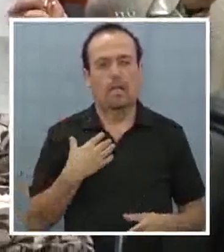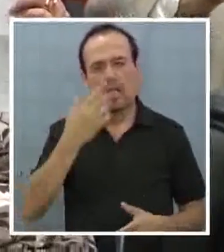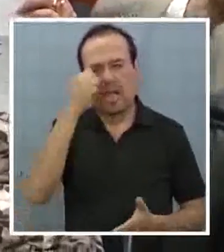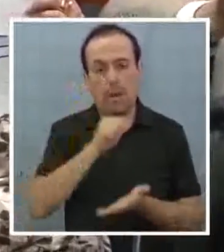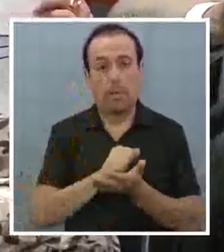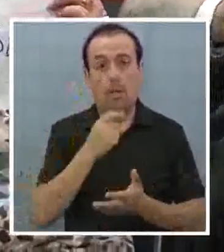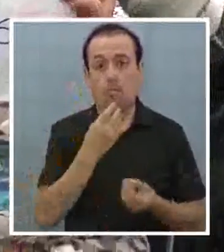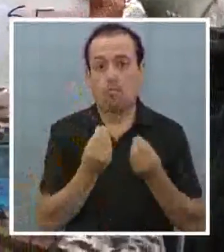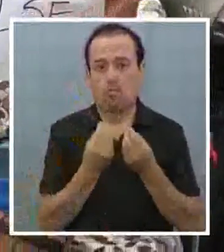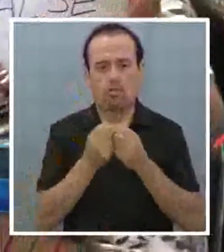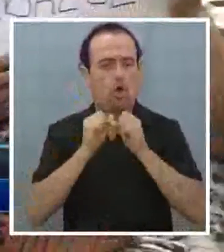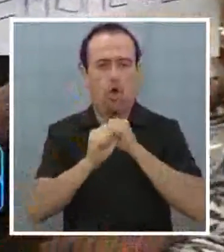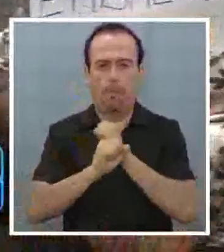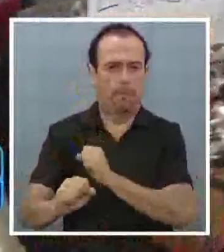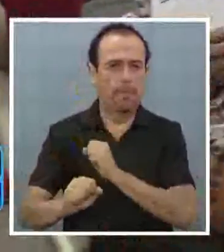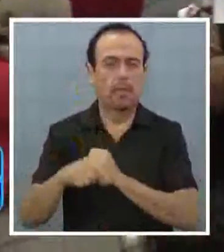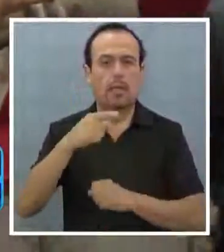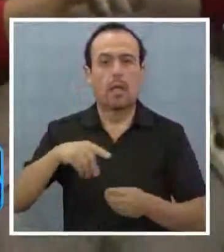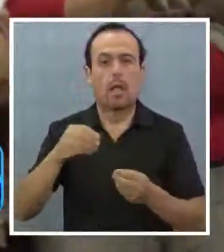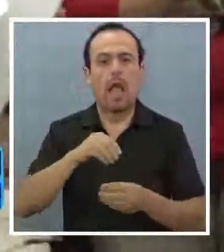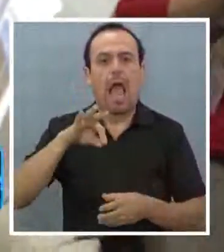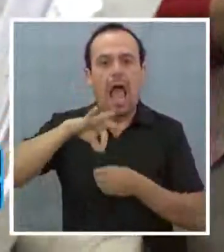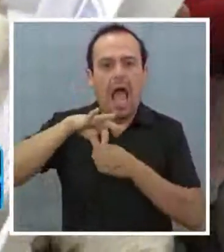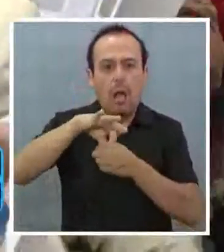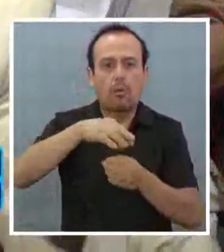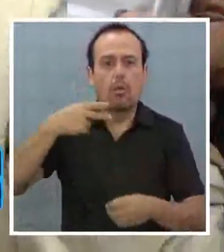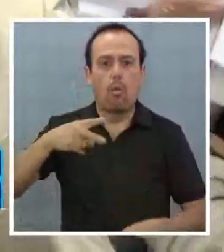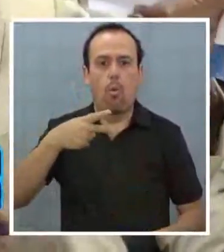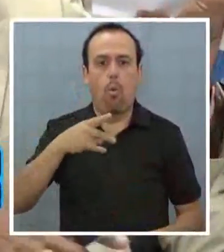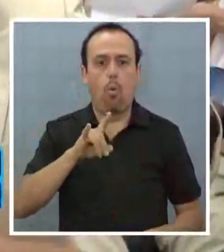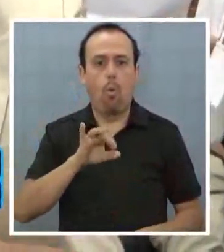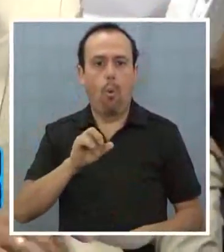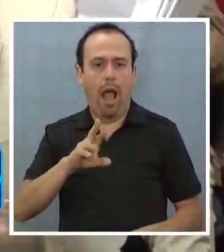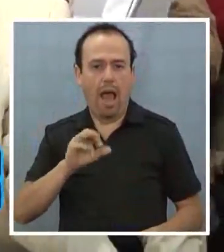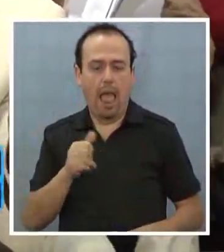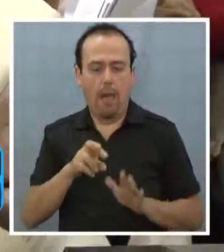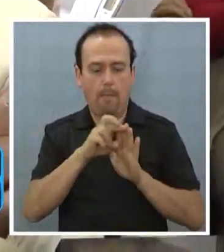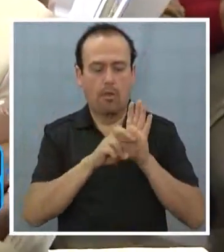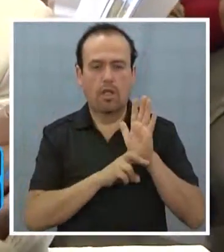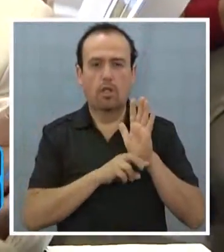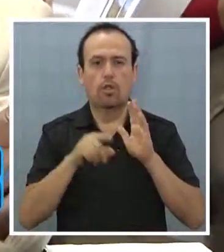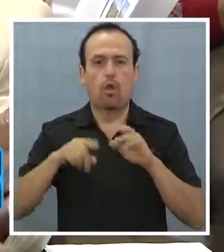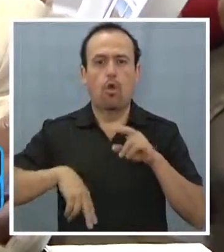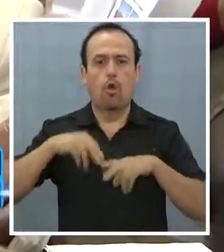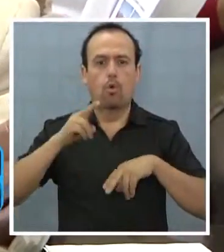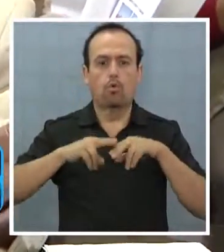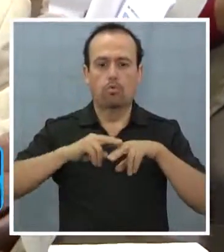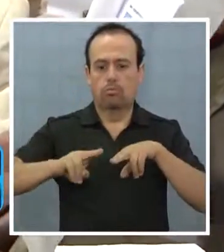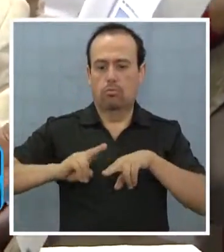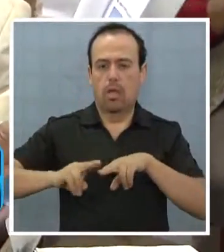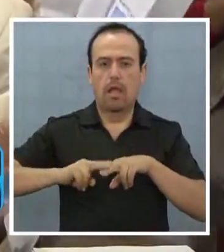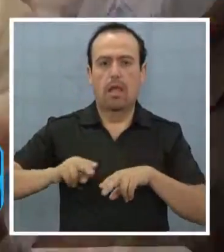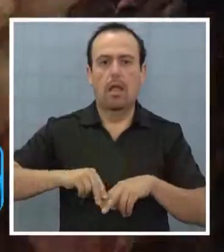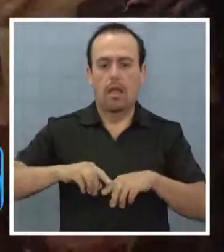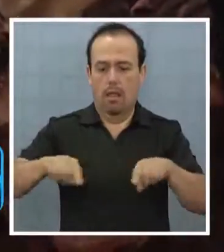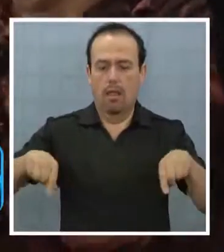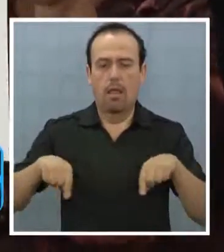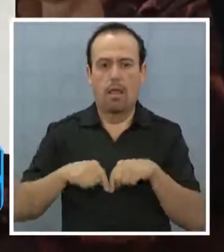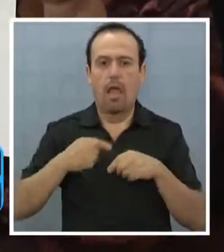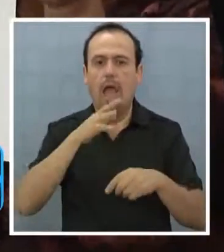Una enérgica oposición manifestaron los agricultores de Guara al proyecto de construcción de un embalse en la quebrada de Aroma,